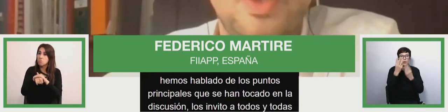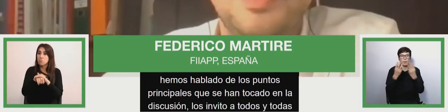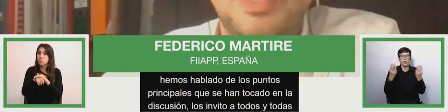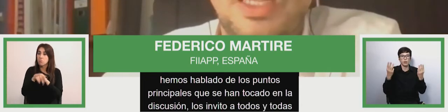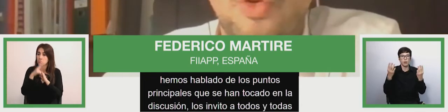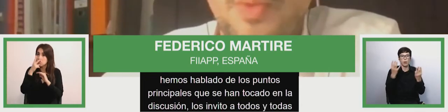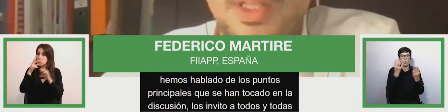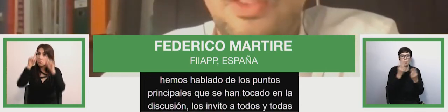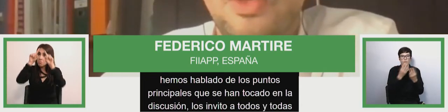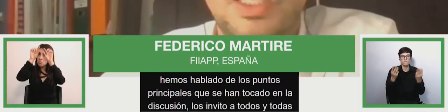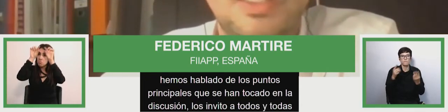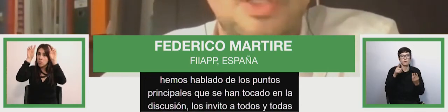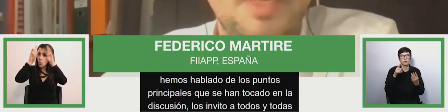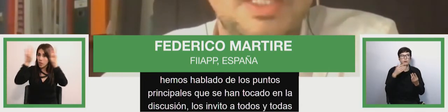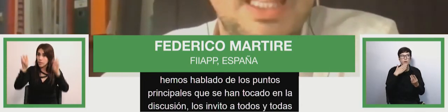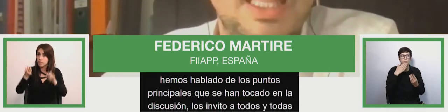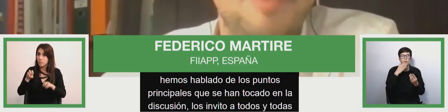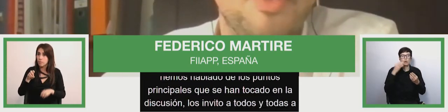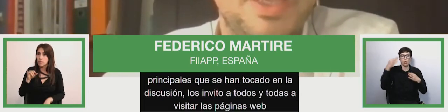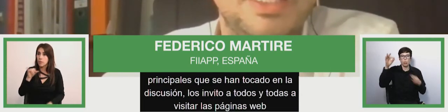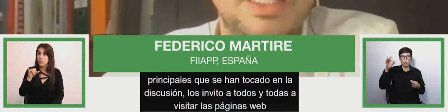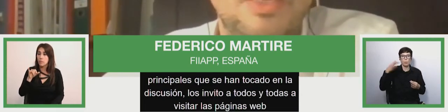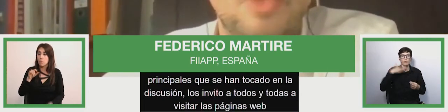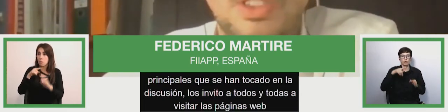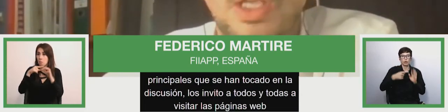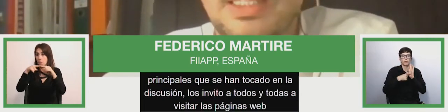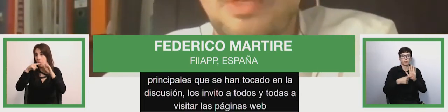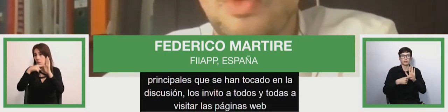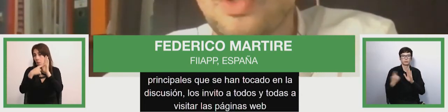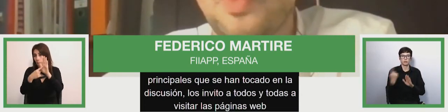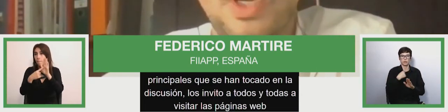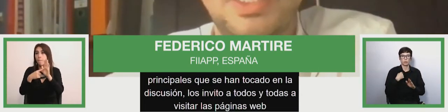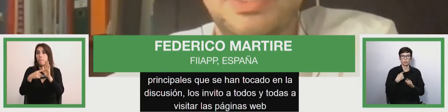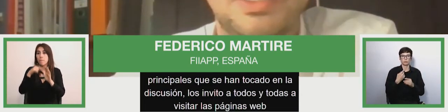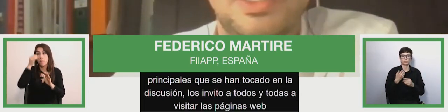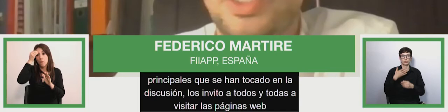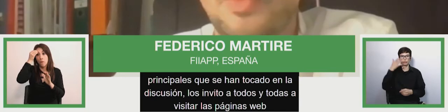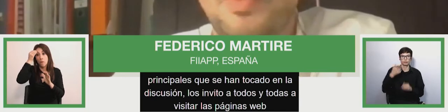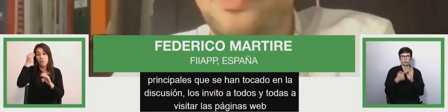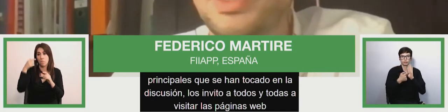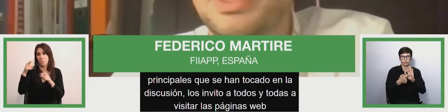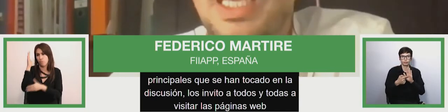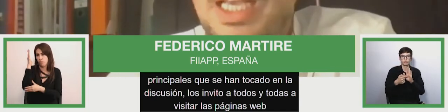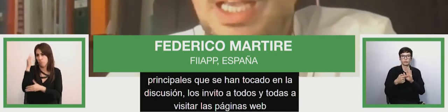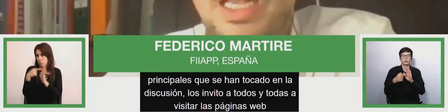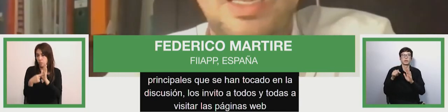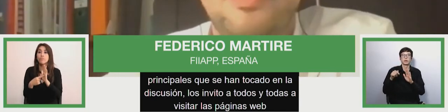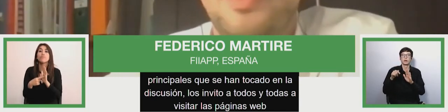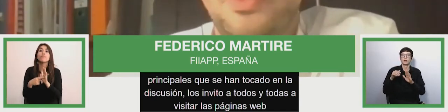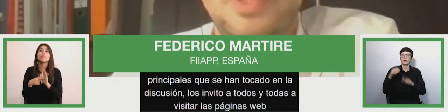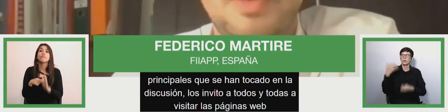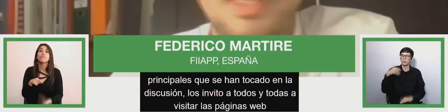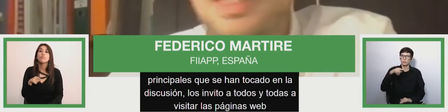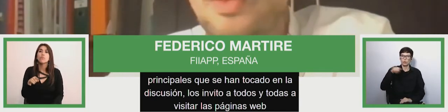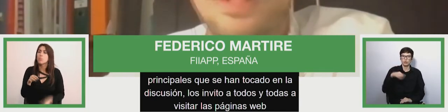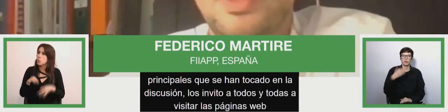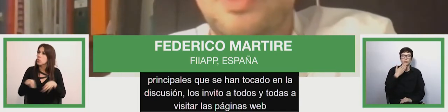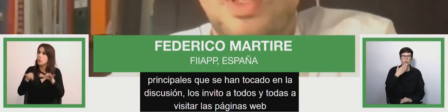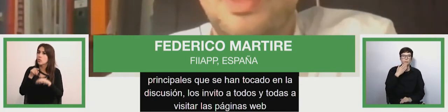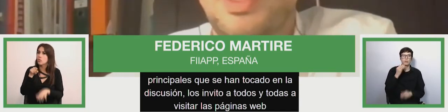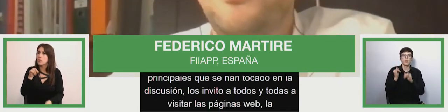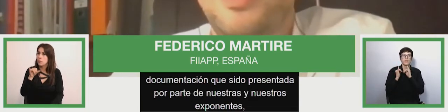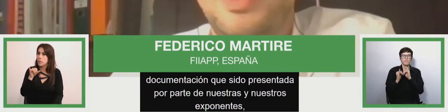páginas web y la documentación que ha sido presentada por parte de nuestras y nuestros ponentes desde el Jam Report la información del mix de